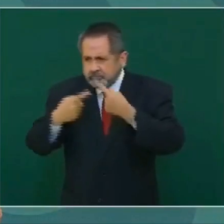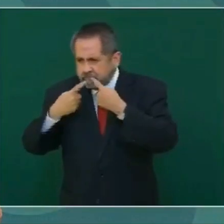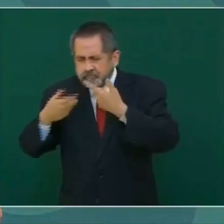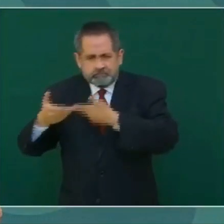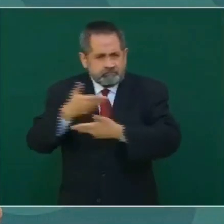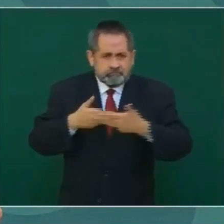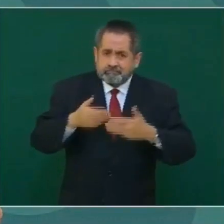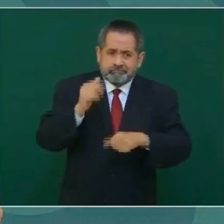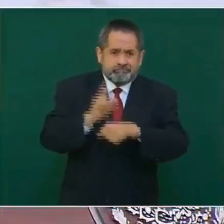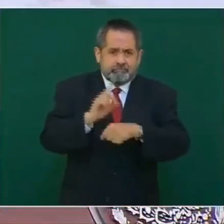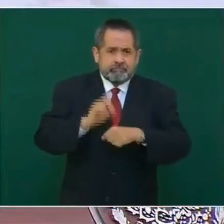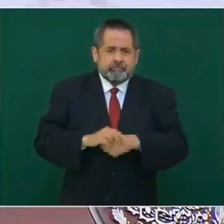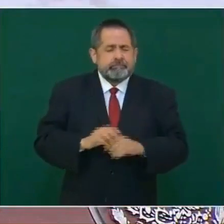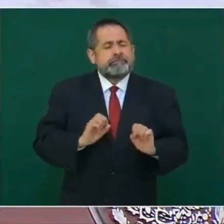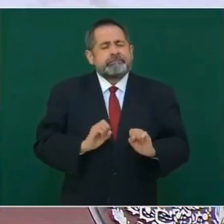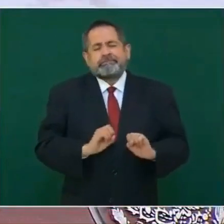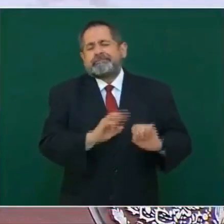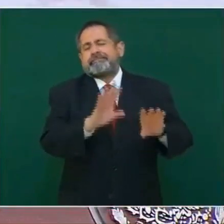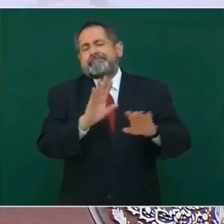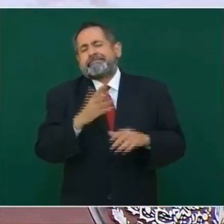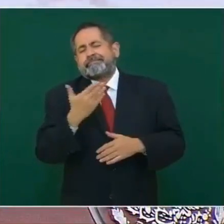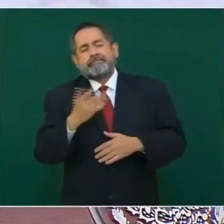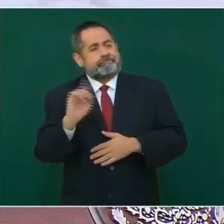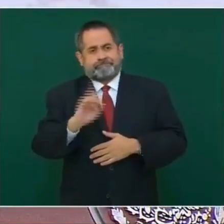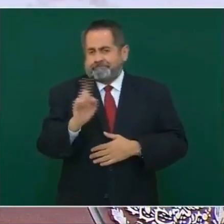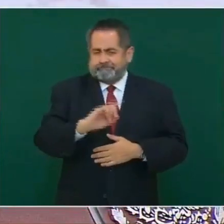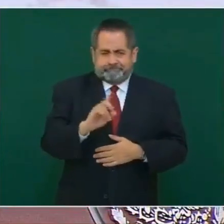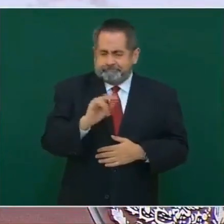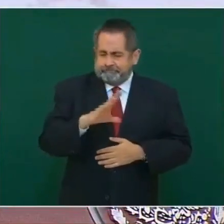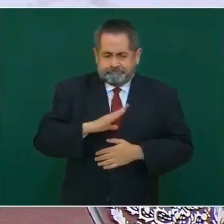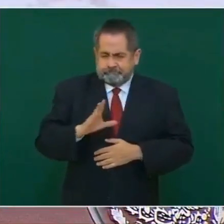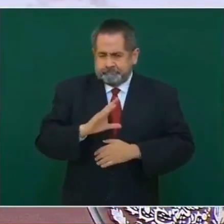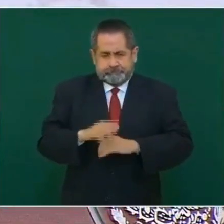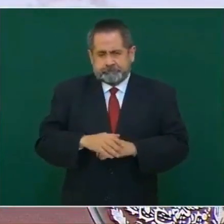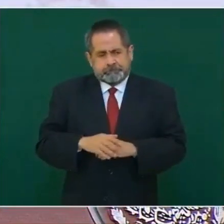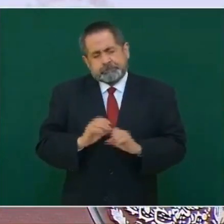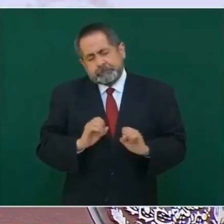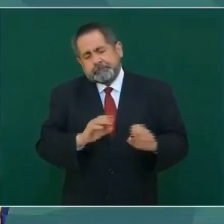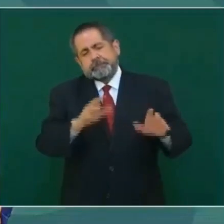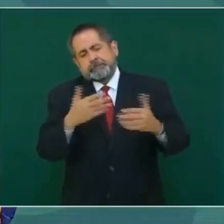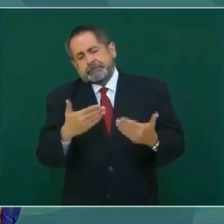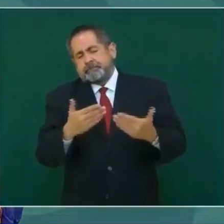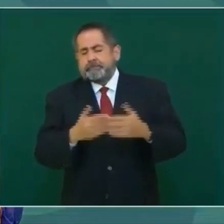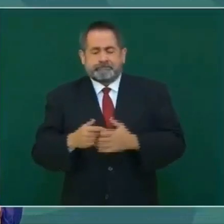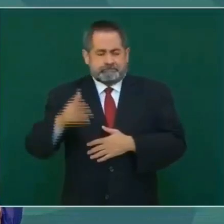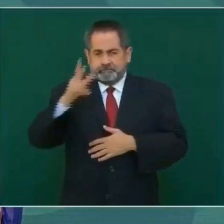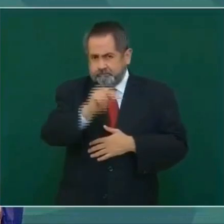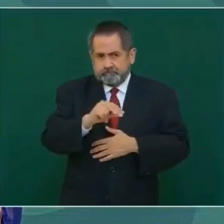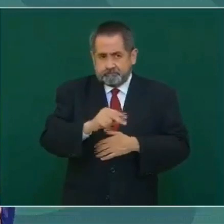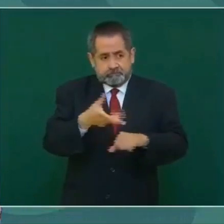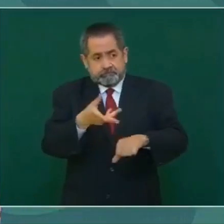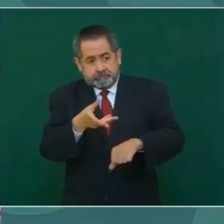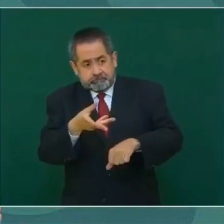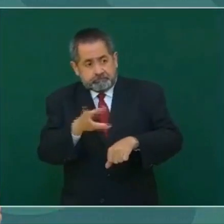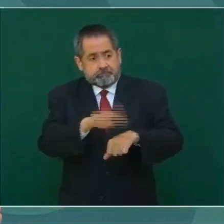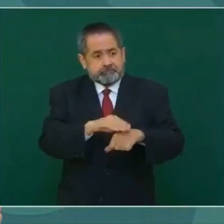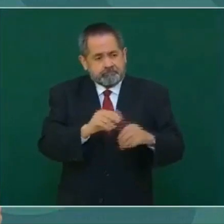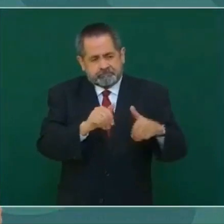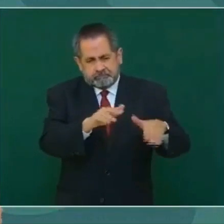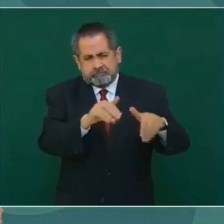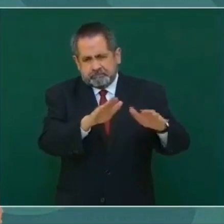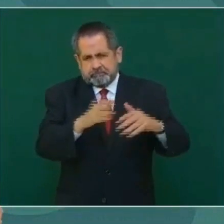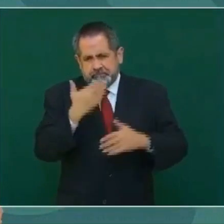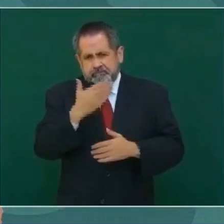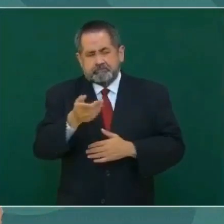tolerancia, no se permite que la delincuencia